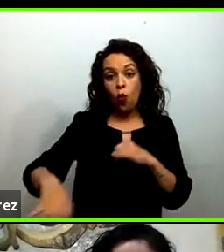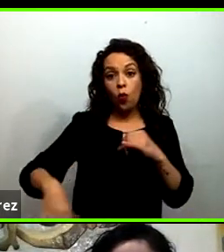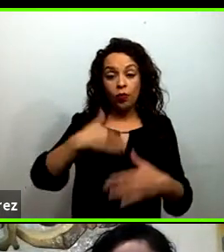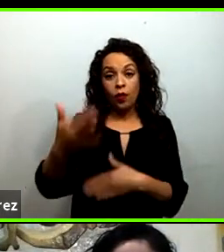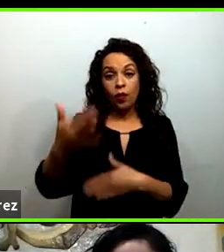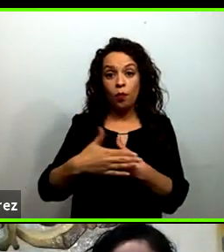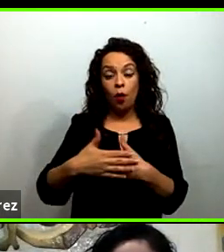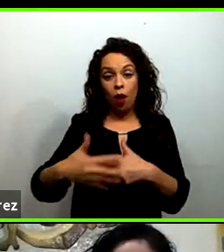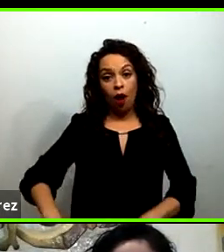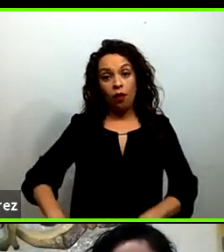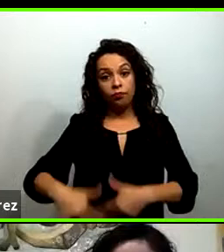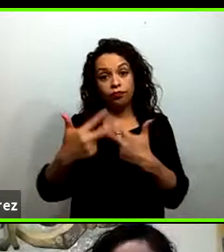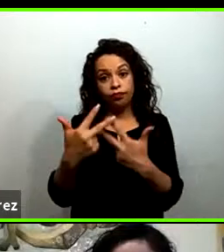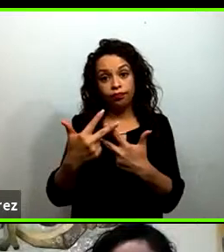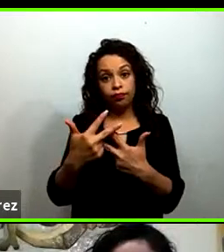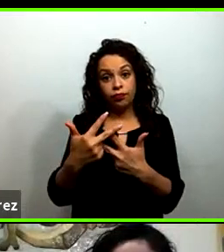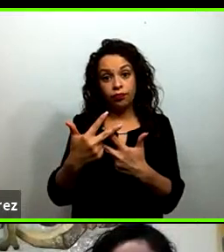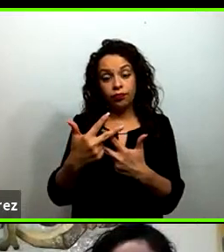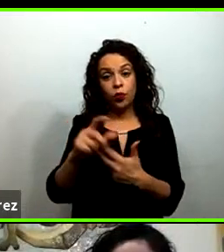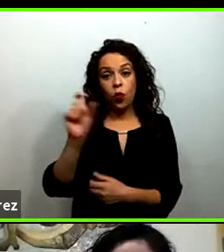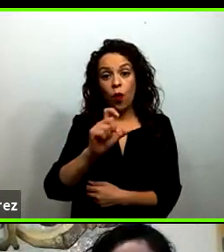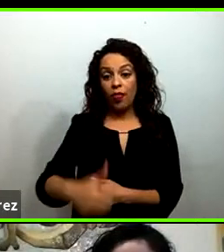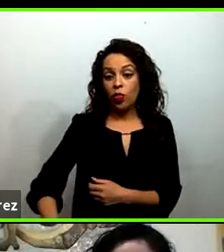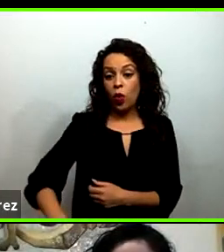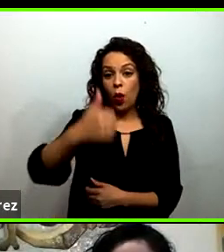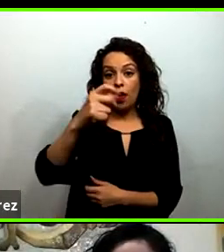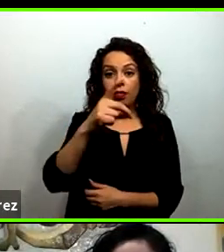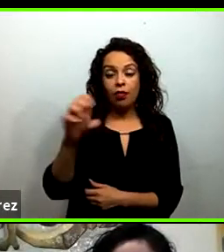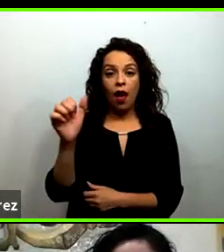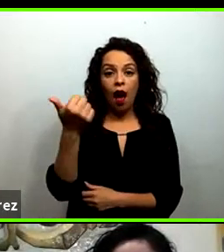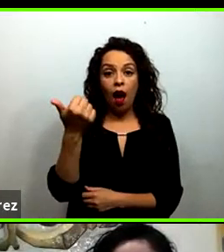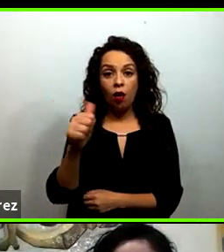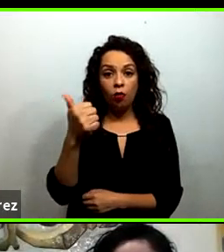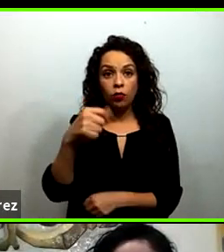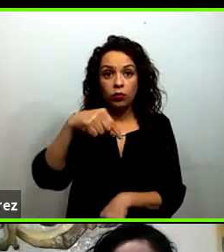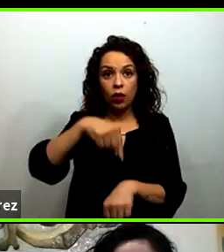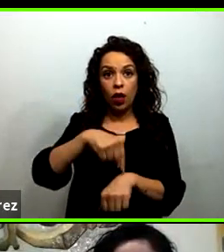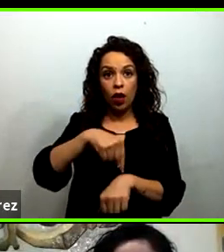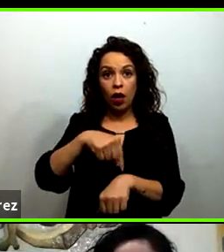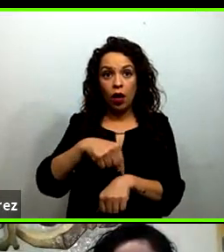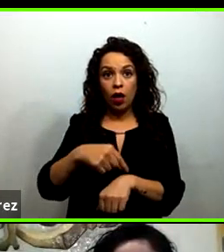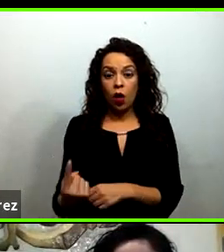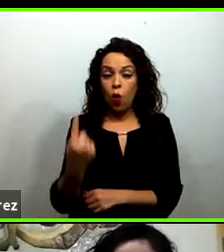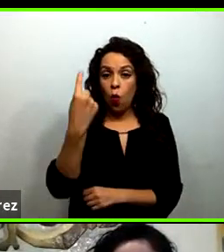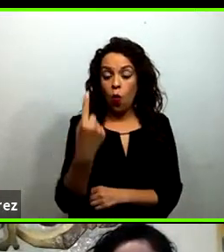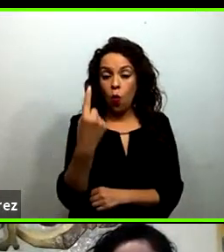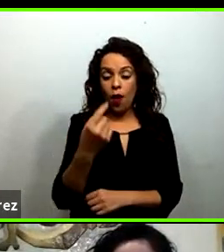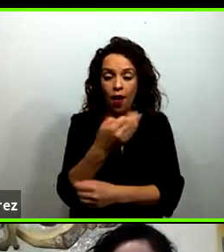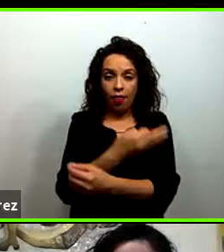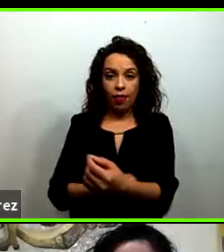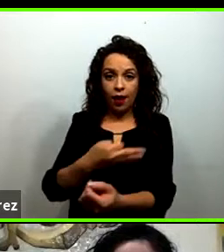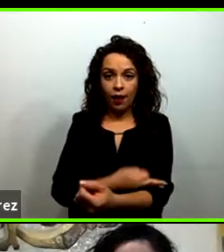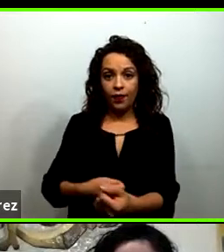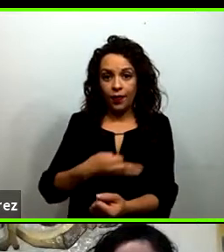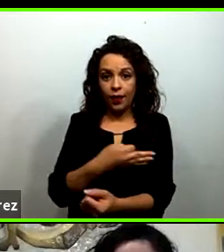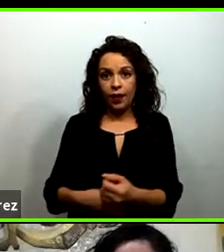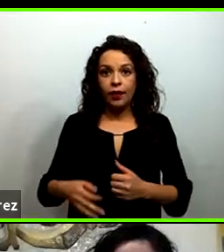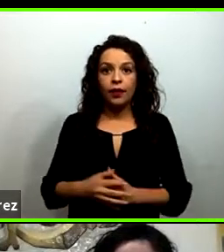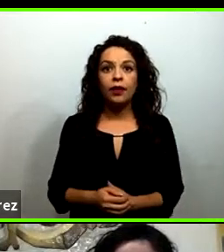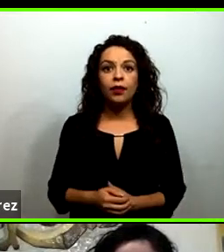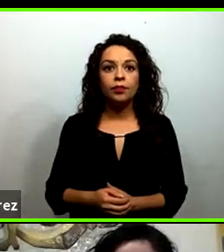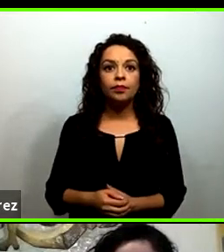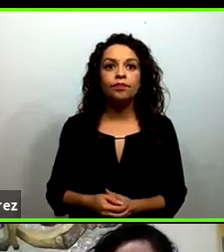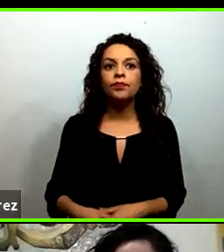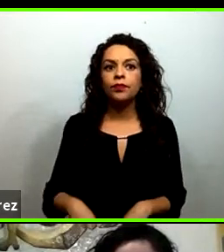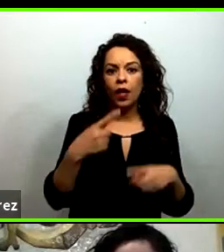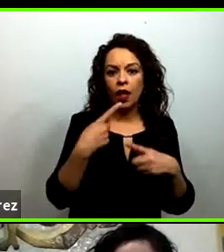el próximo 11 de agosto a la 1pm donde se van a repasar las enseñanzas del